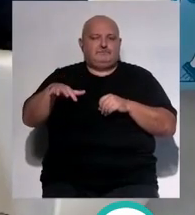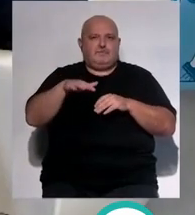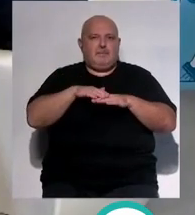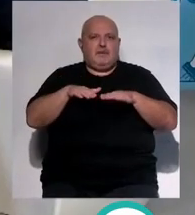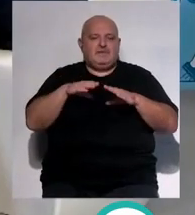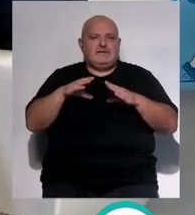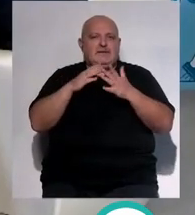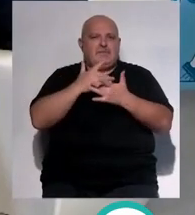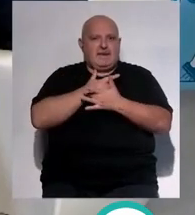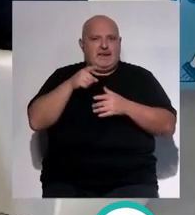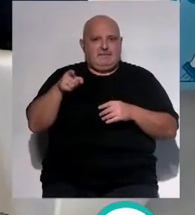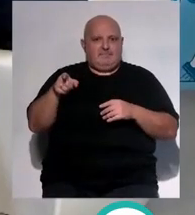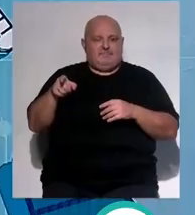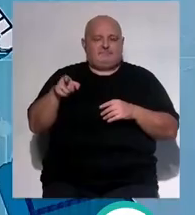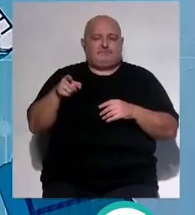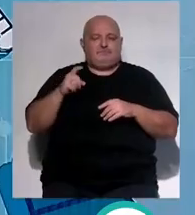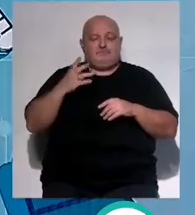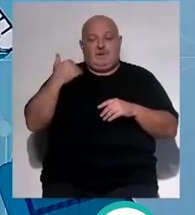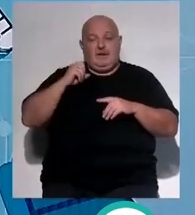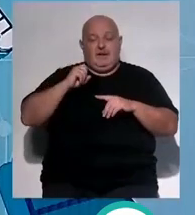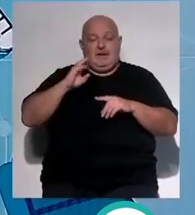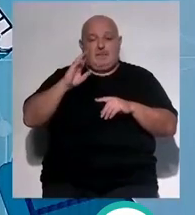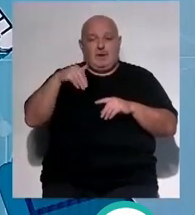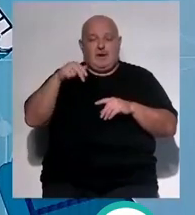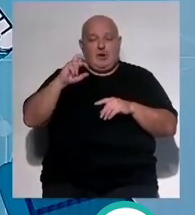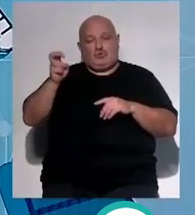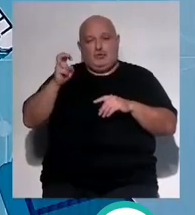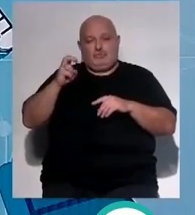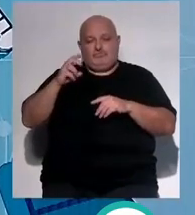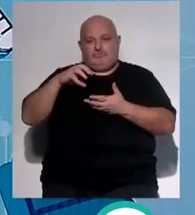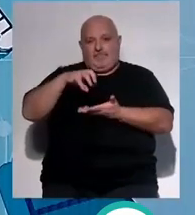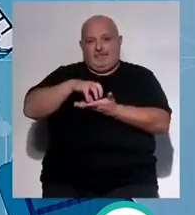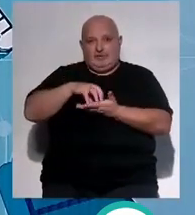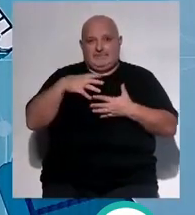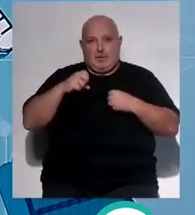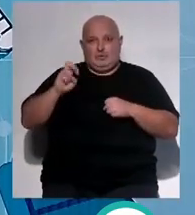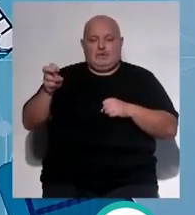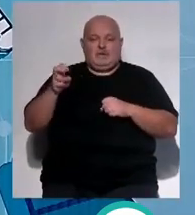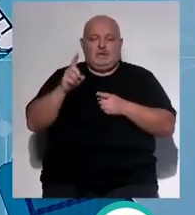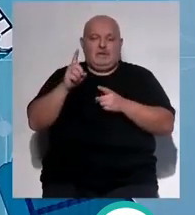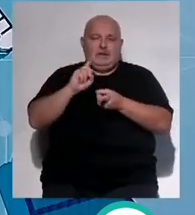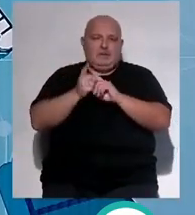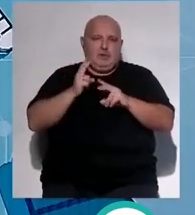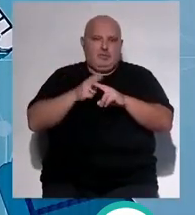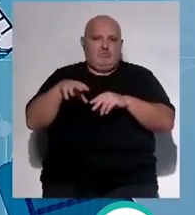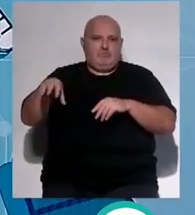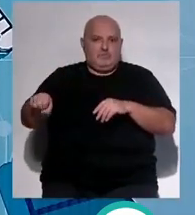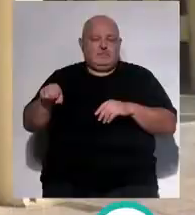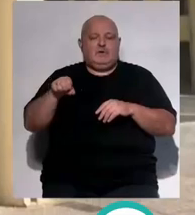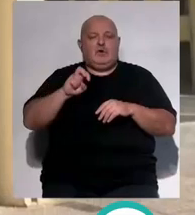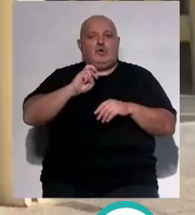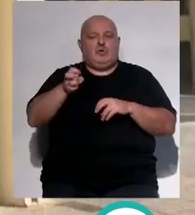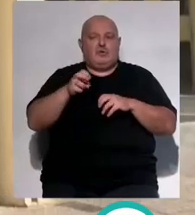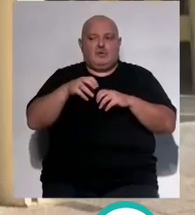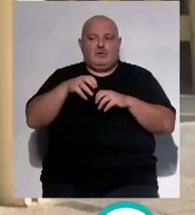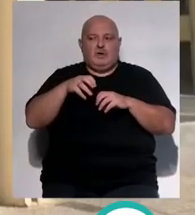playa de Santa María lo que era la policlínica Santa María y dentro de ese periférico además de la apuesta en marcha